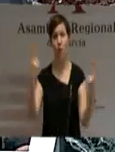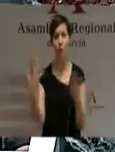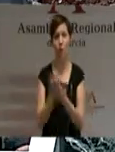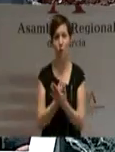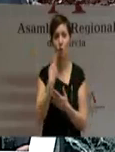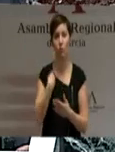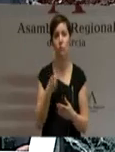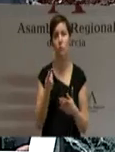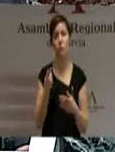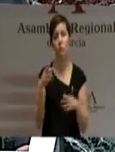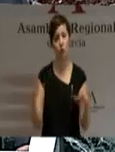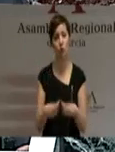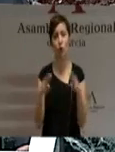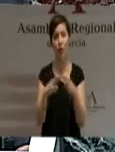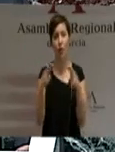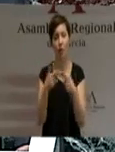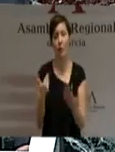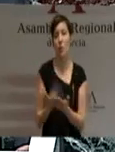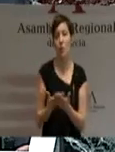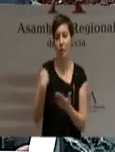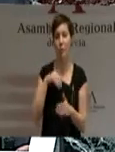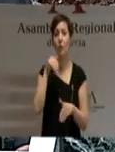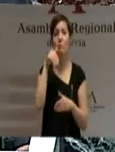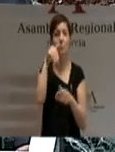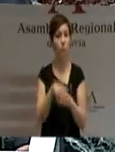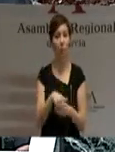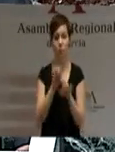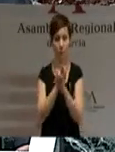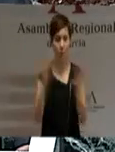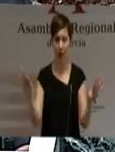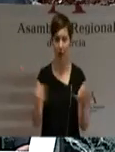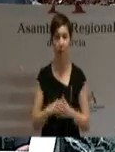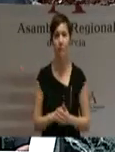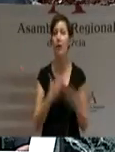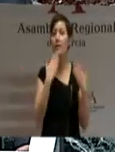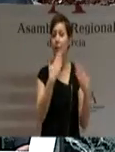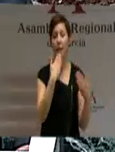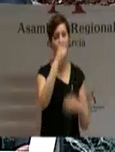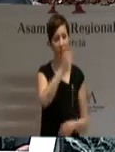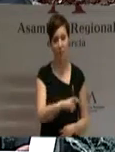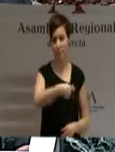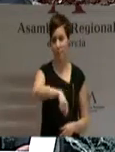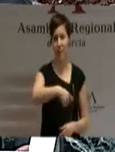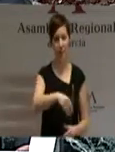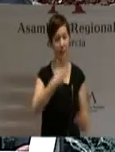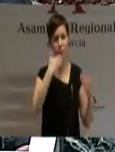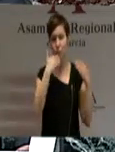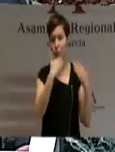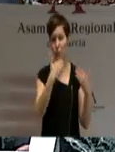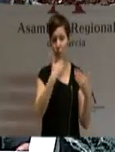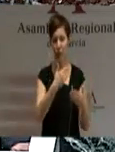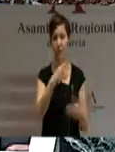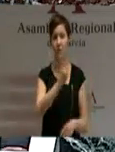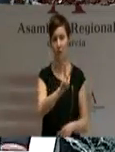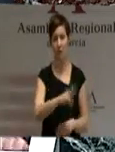refrendó la sociedad elección tras elección. Muchas gracias, presidente. Muchas gracias, Ramón Luis.